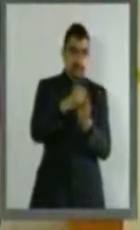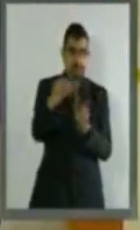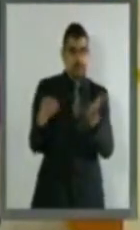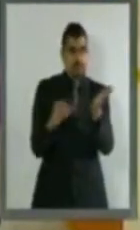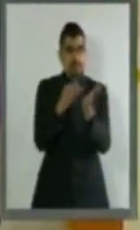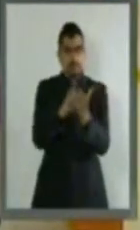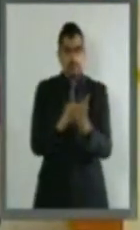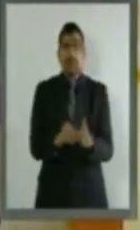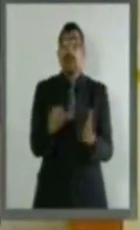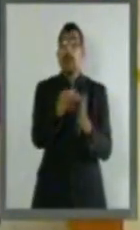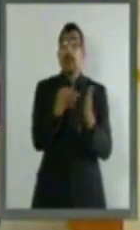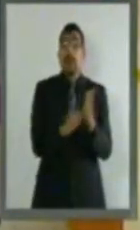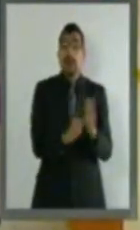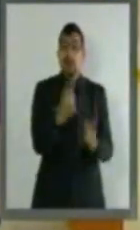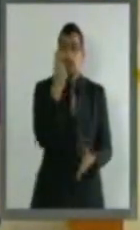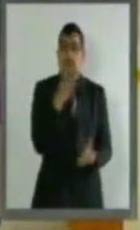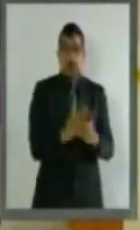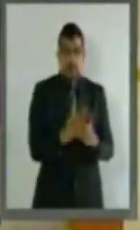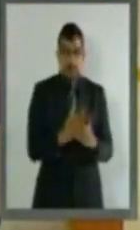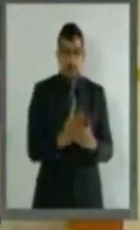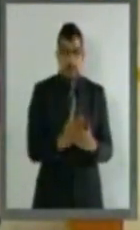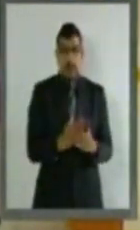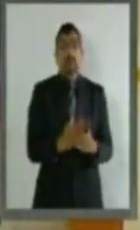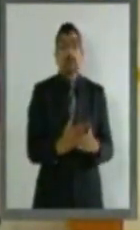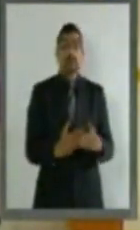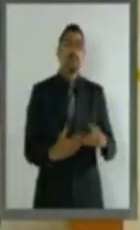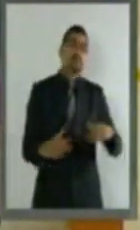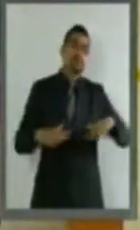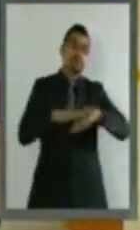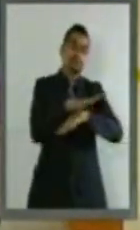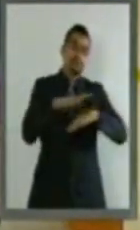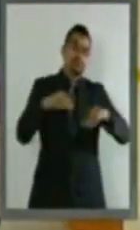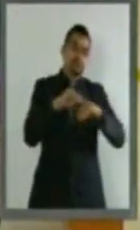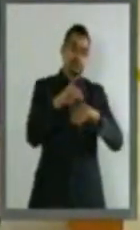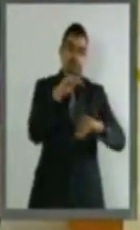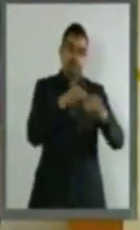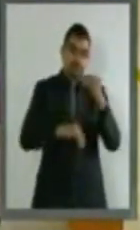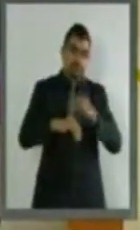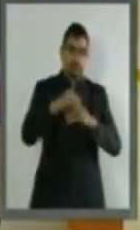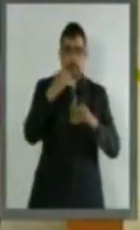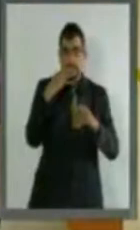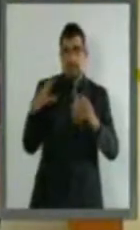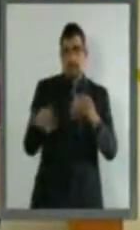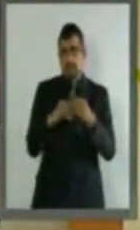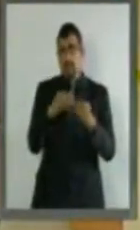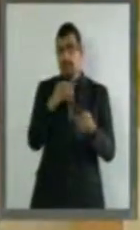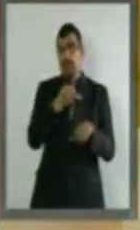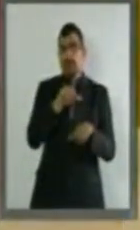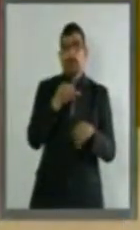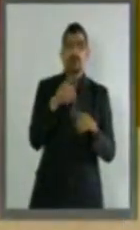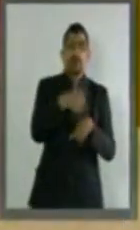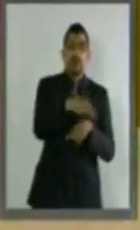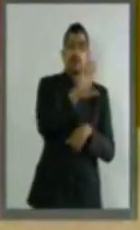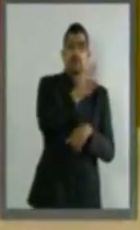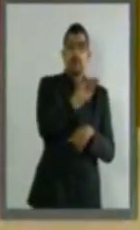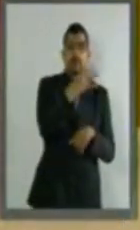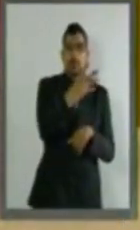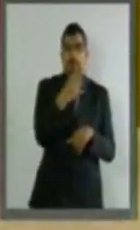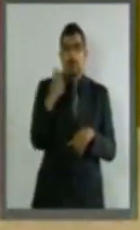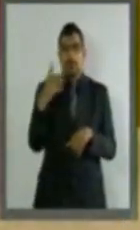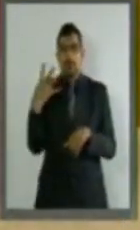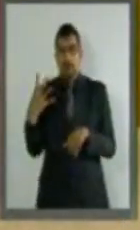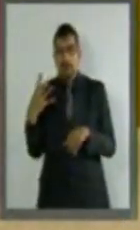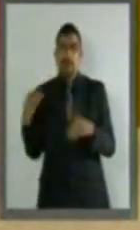Artículo único. Se modifica por adición los artículos 94 y 104 de la